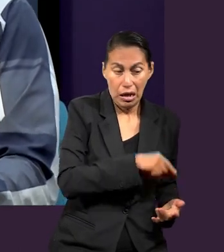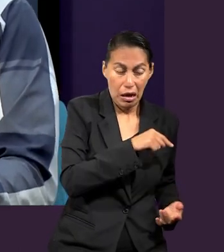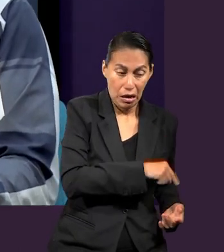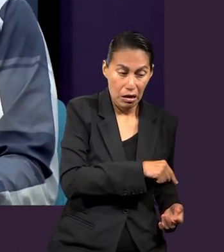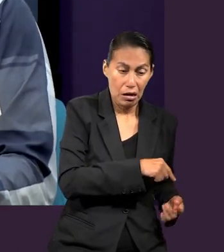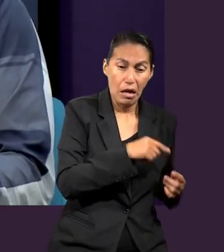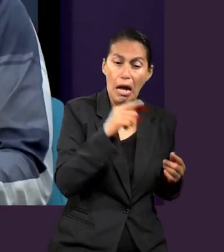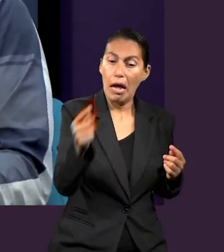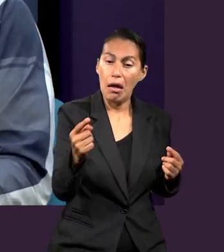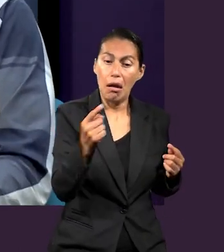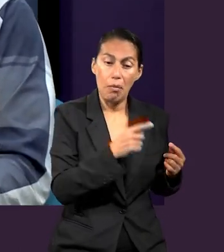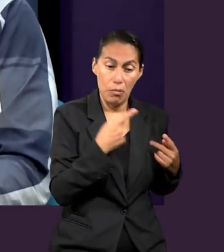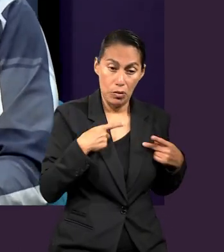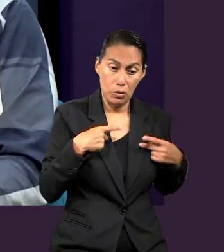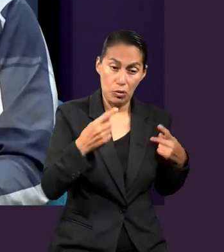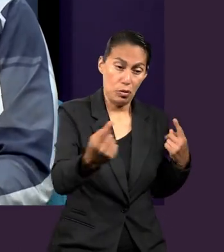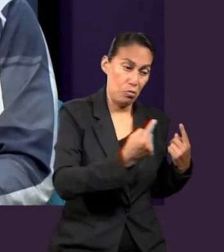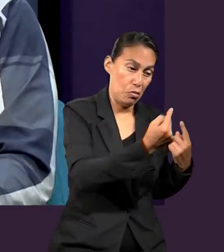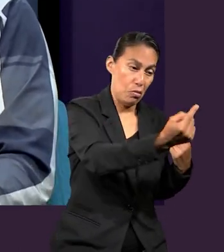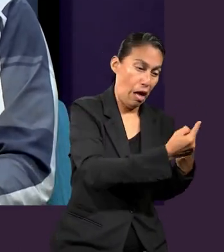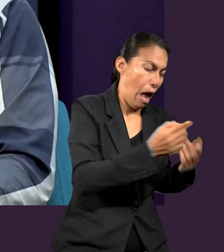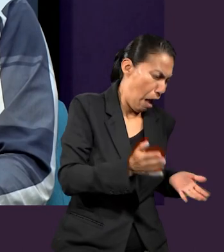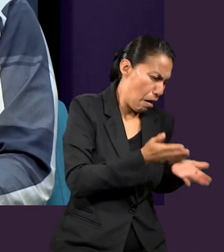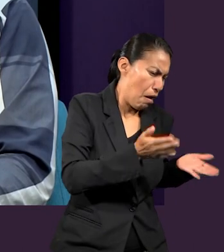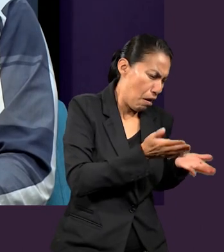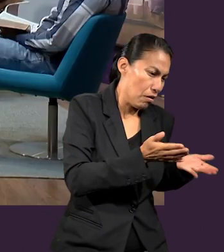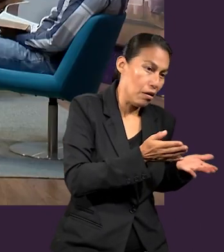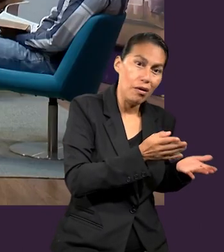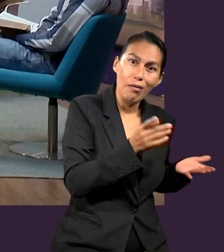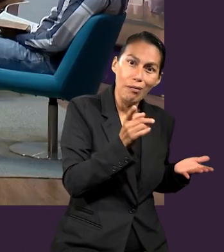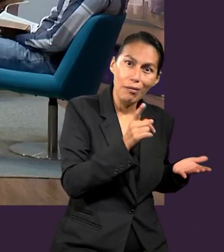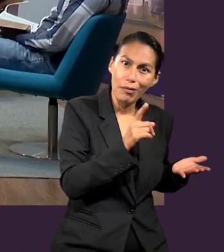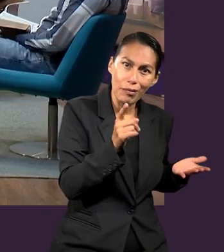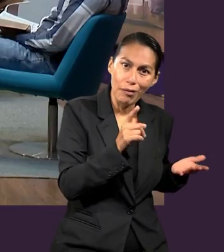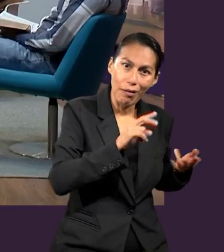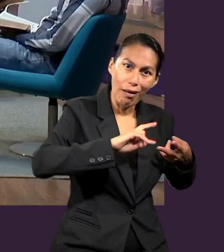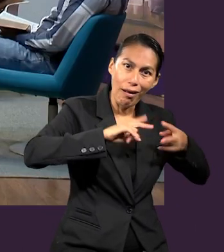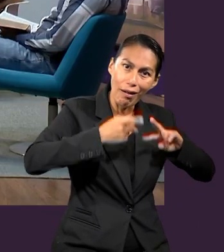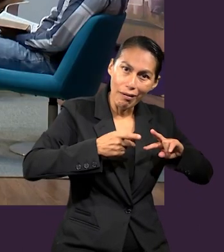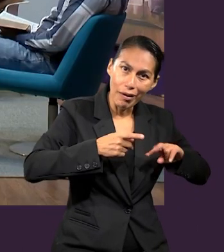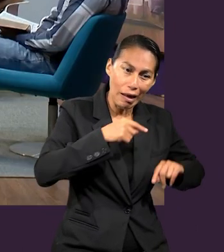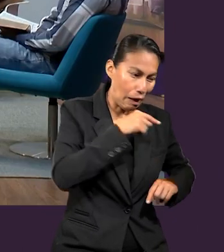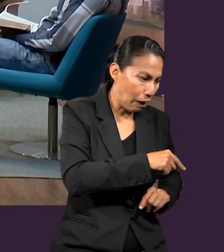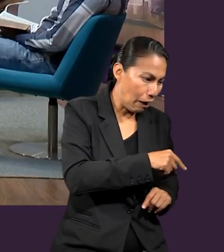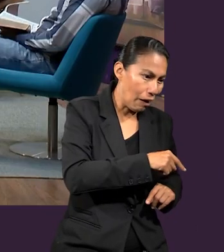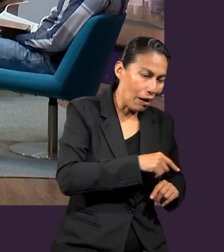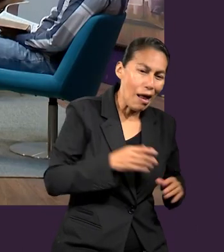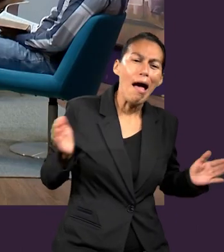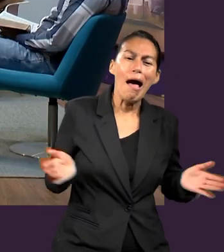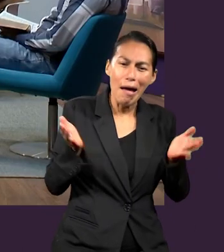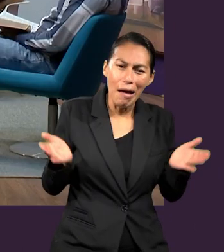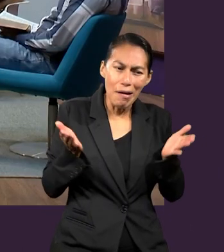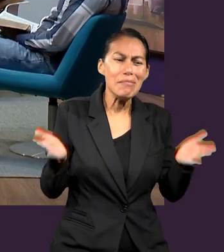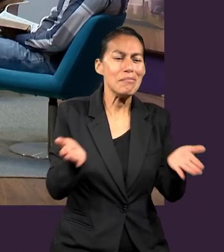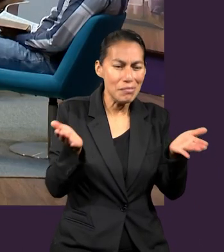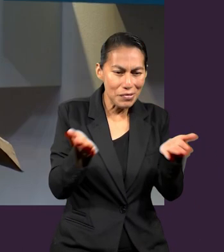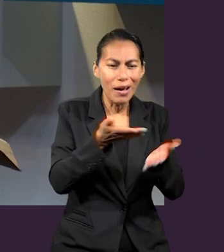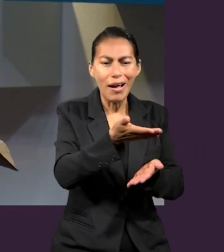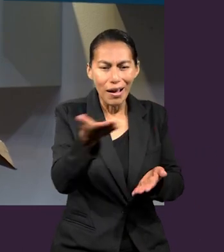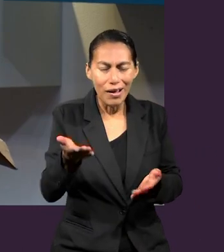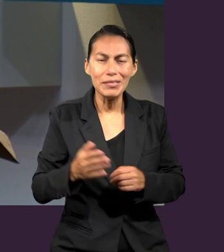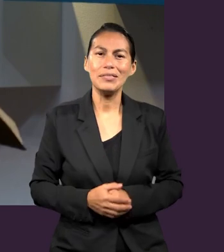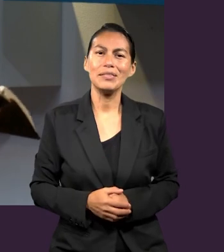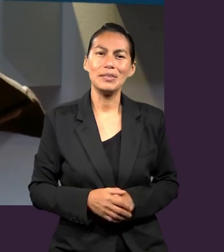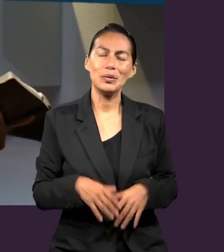contrario, que deberían animar a Pablo? Una de las cosas que mencionas, el ánimo, me